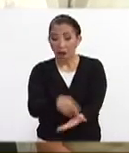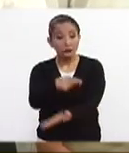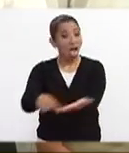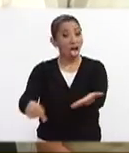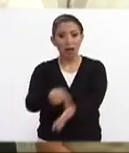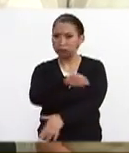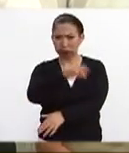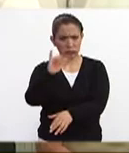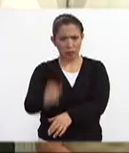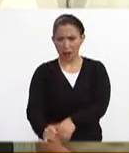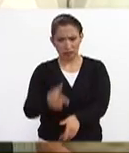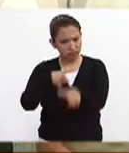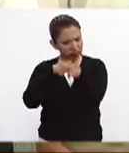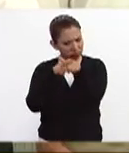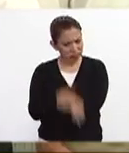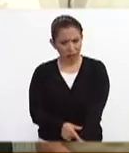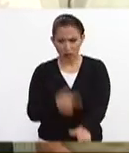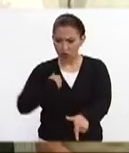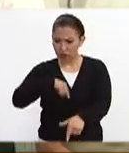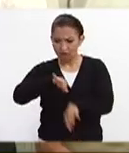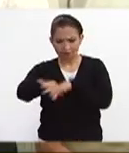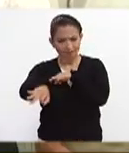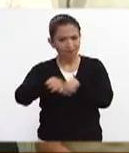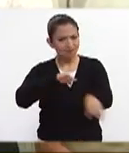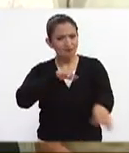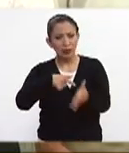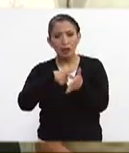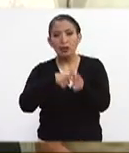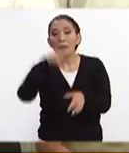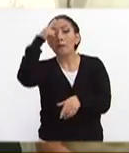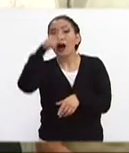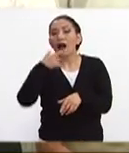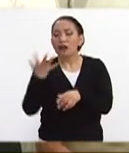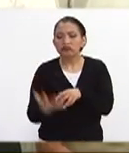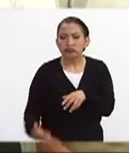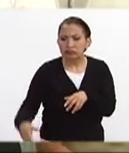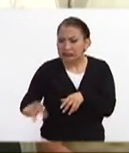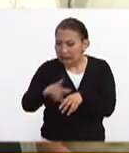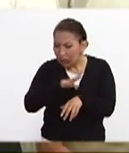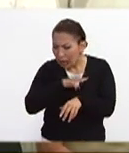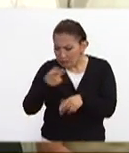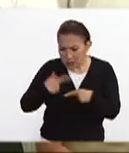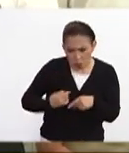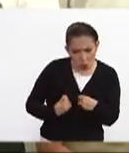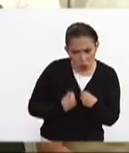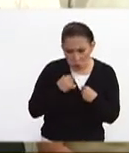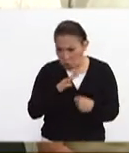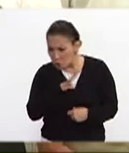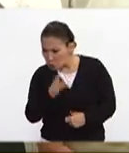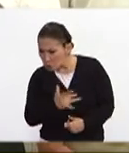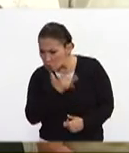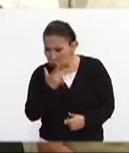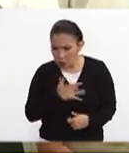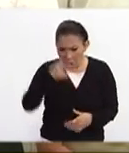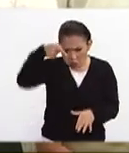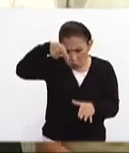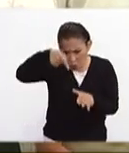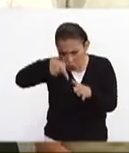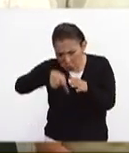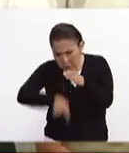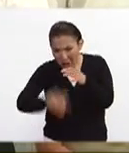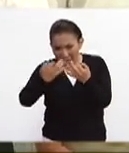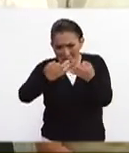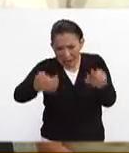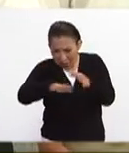suspende. Habremos de mantener las tareas de rescate para buscar todavía personas con vida debajo de los